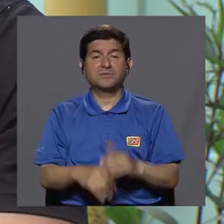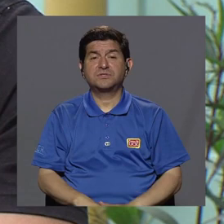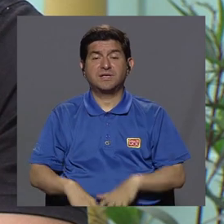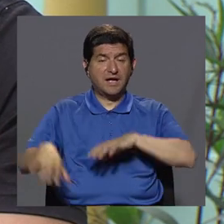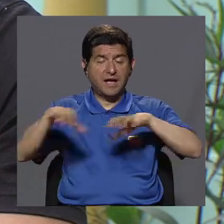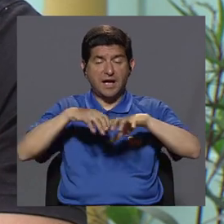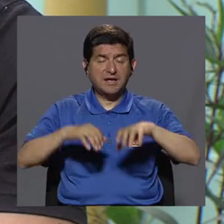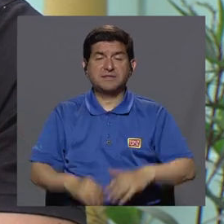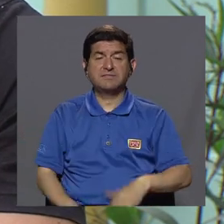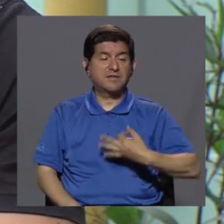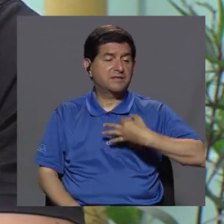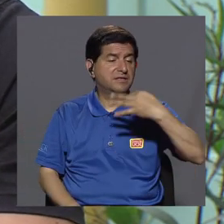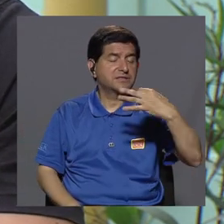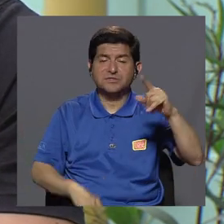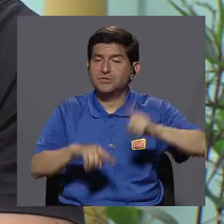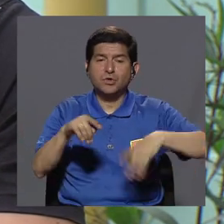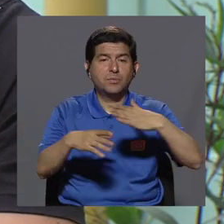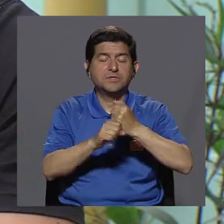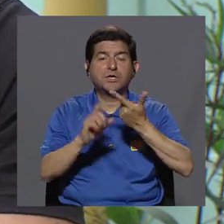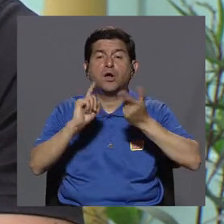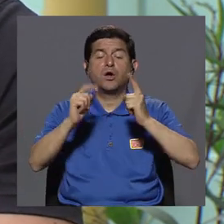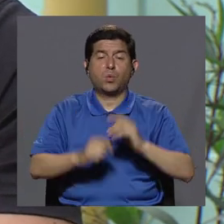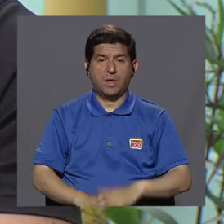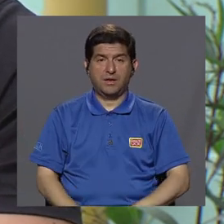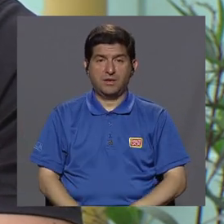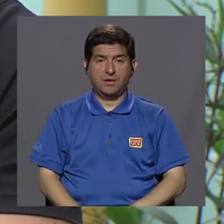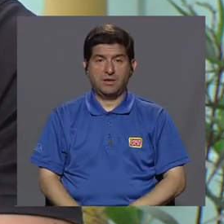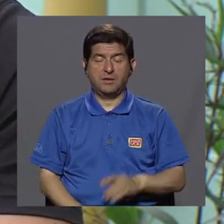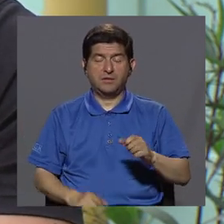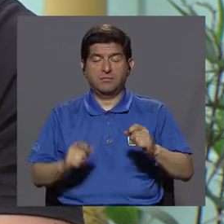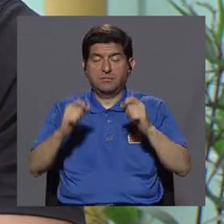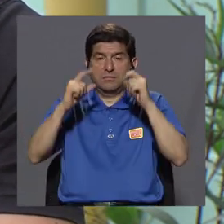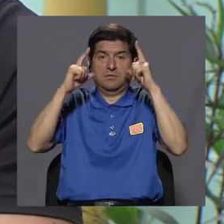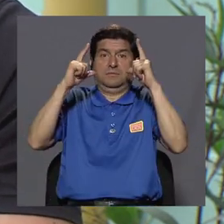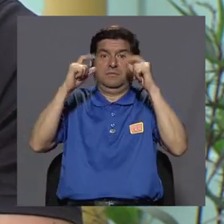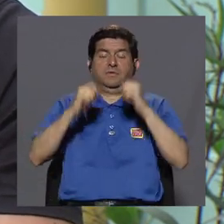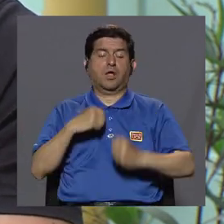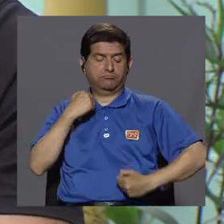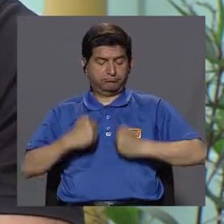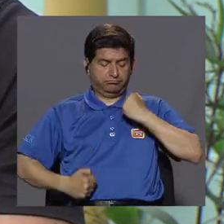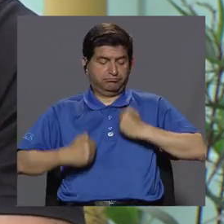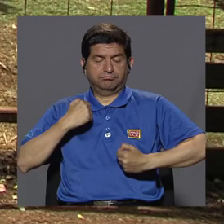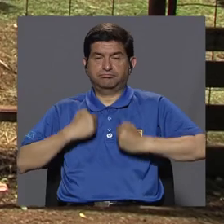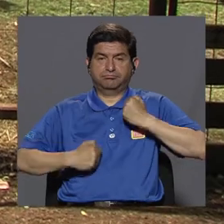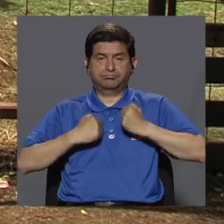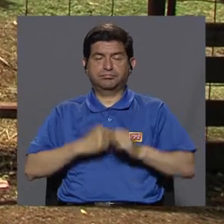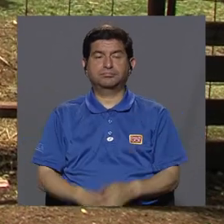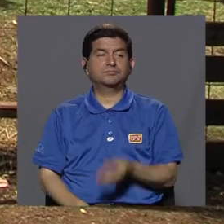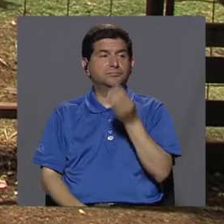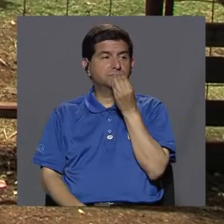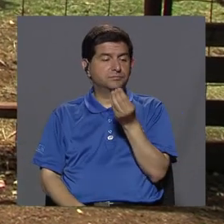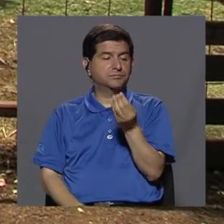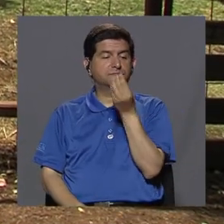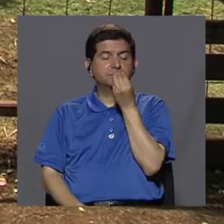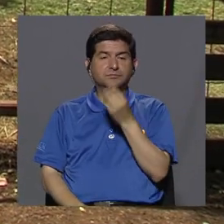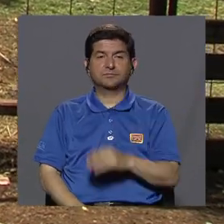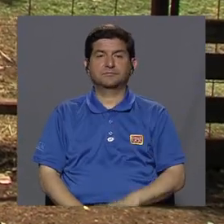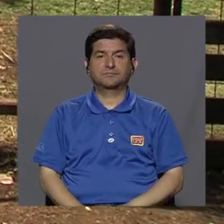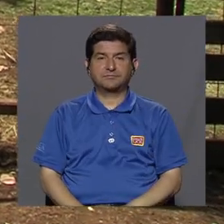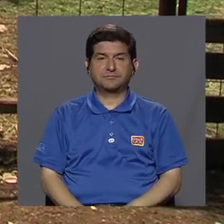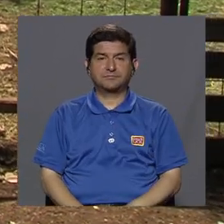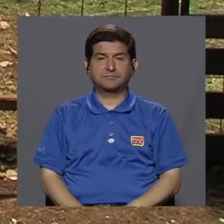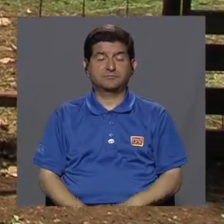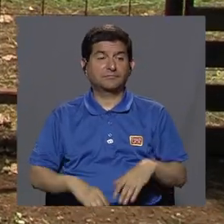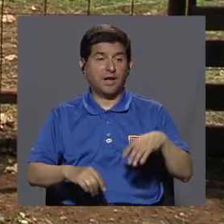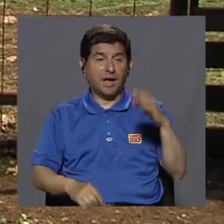de la vida diaria? ¿Cómo cuáles? Levantarnos, bañarnos, alimentarnos, ¿verdad?